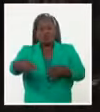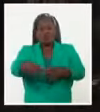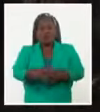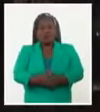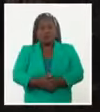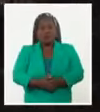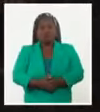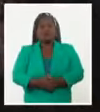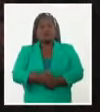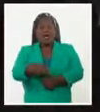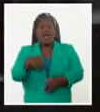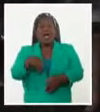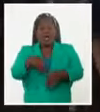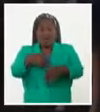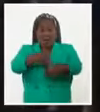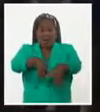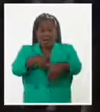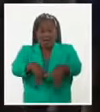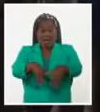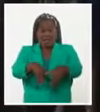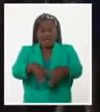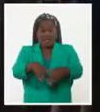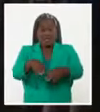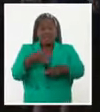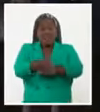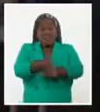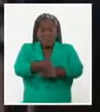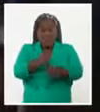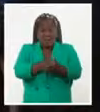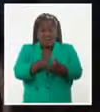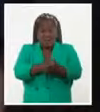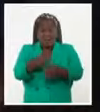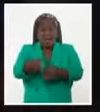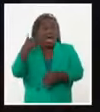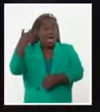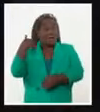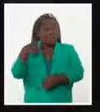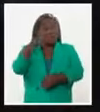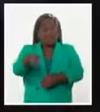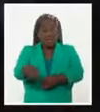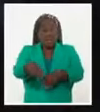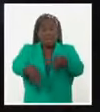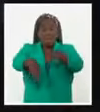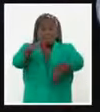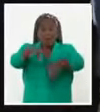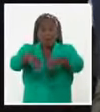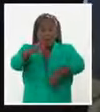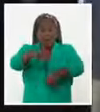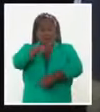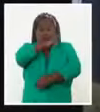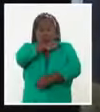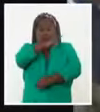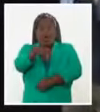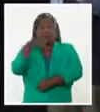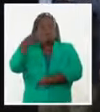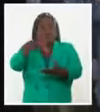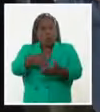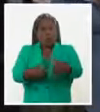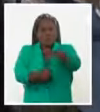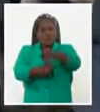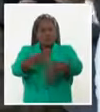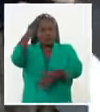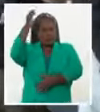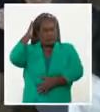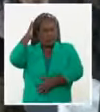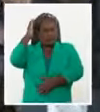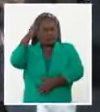Hasta la calle de Madera, frente al antiguo Palacio de los Capitanes Generales, en el Centro Histórico Habanero, llegó el presidente cubano Miguel Díaz